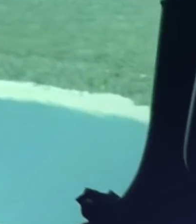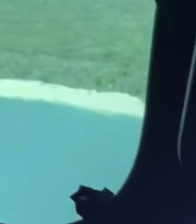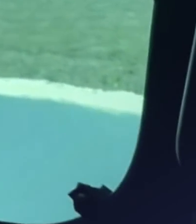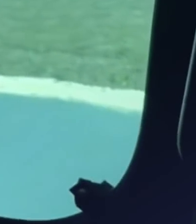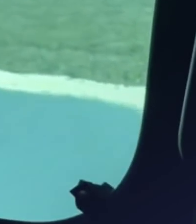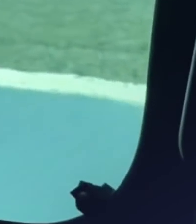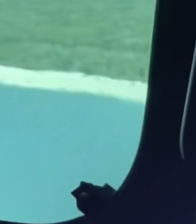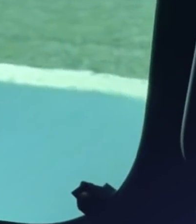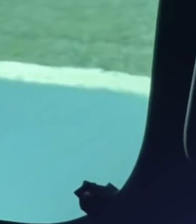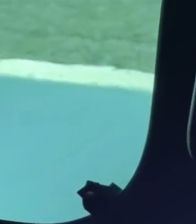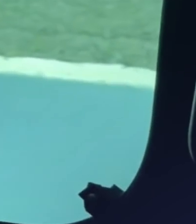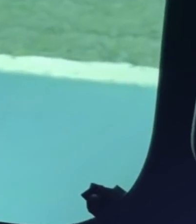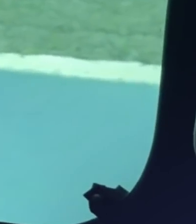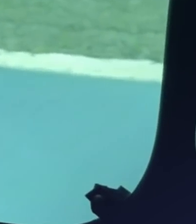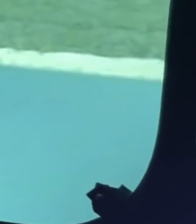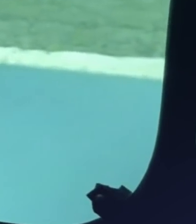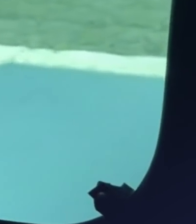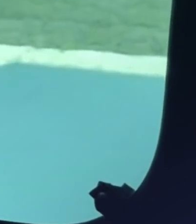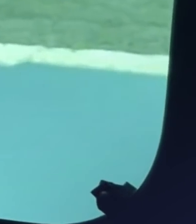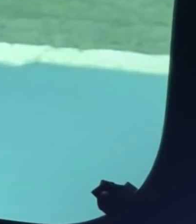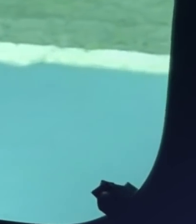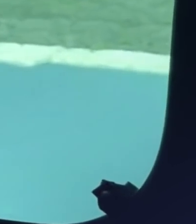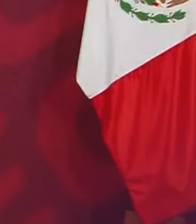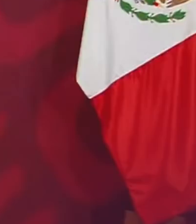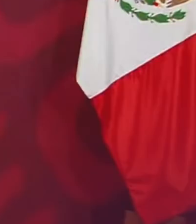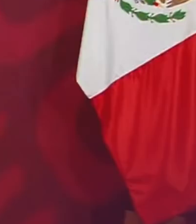el material que se llevaban a Estados Unidos